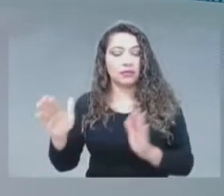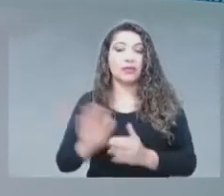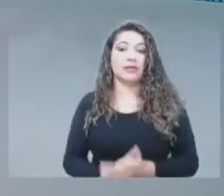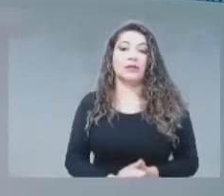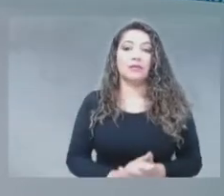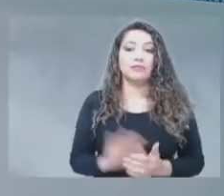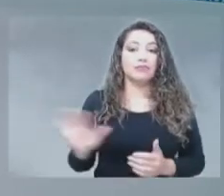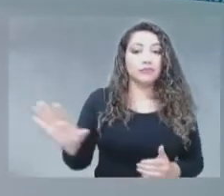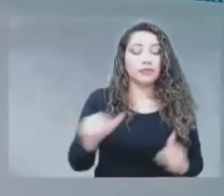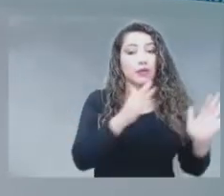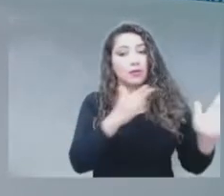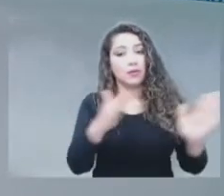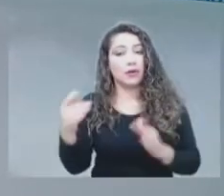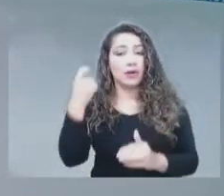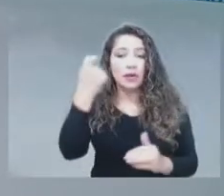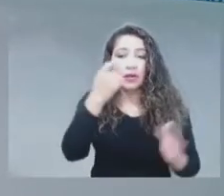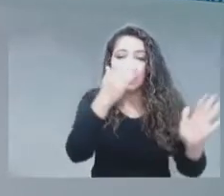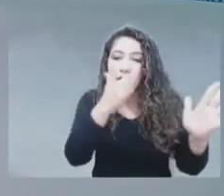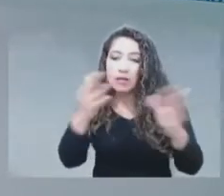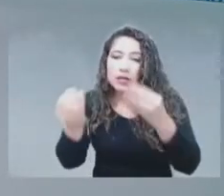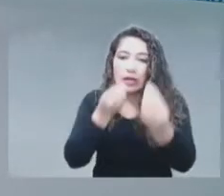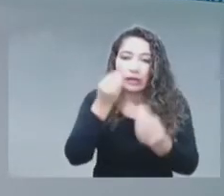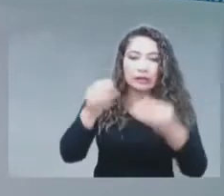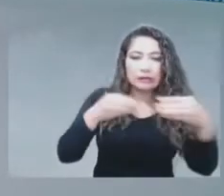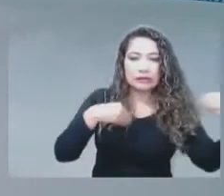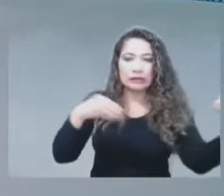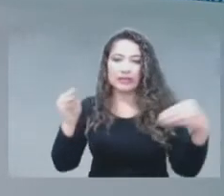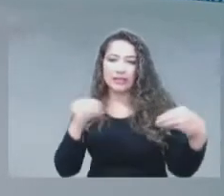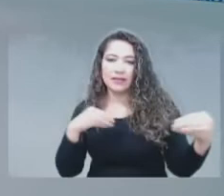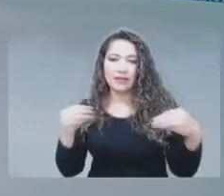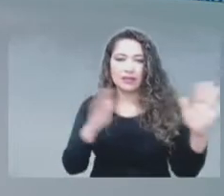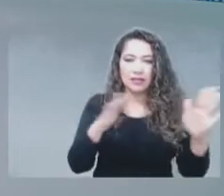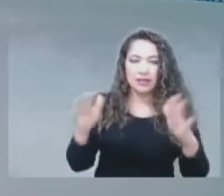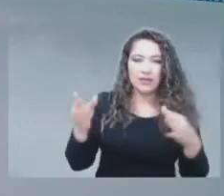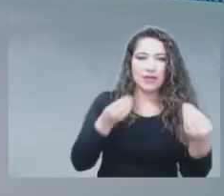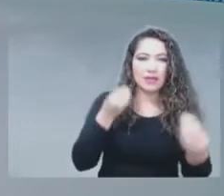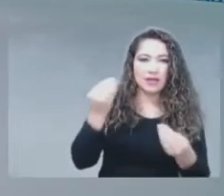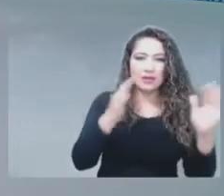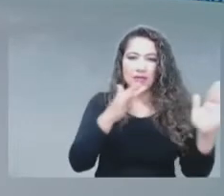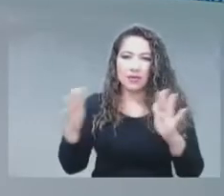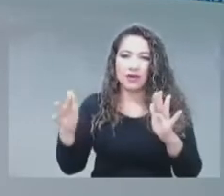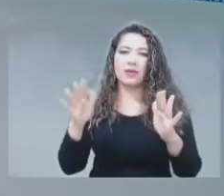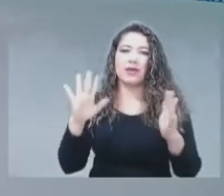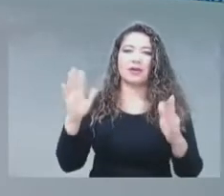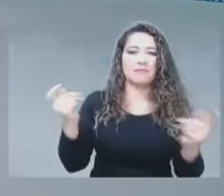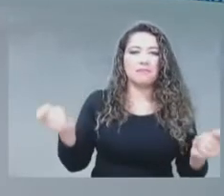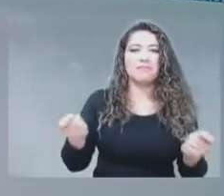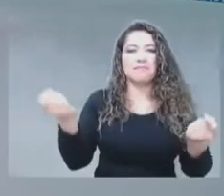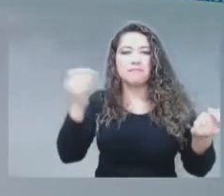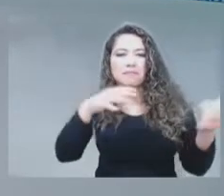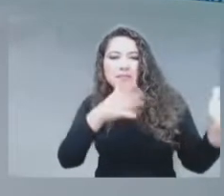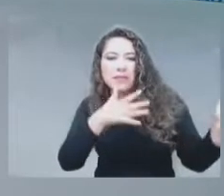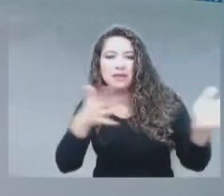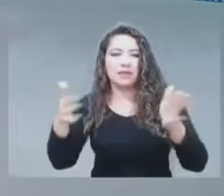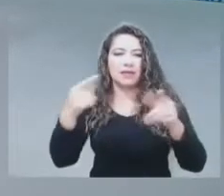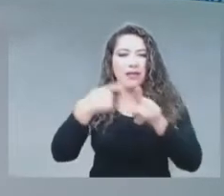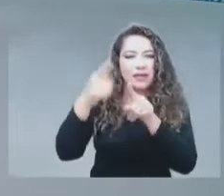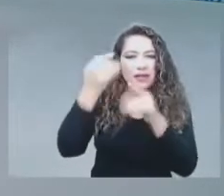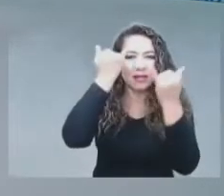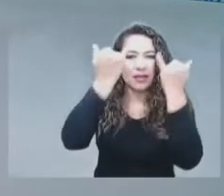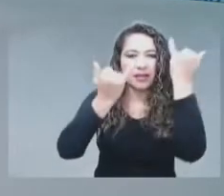buscan modelos flexibles de gestión del espectro, con enfoques de mercado, con enfoques de transformación digital.